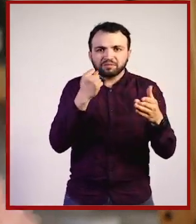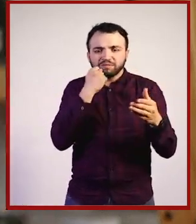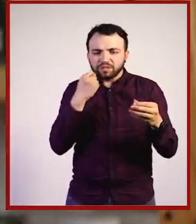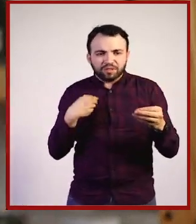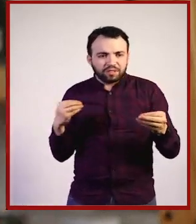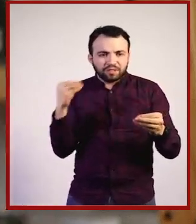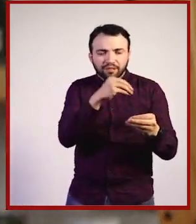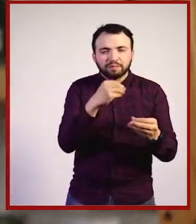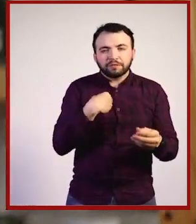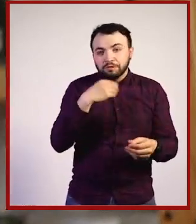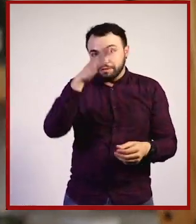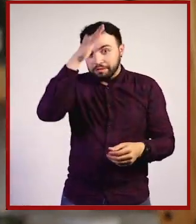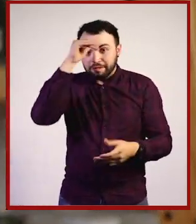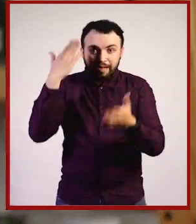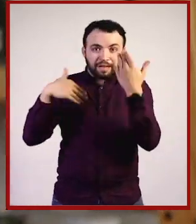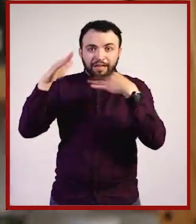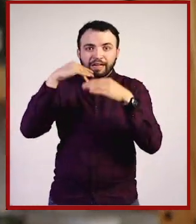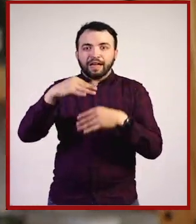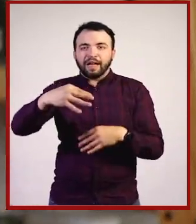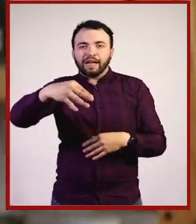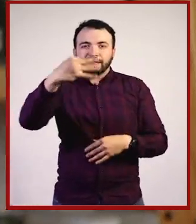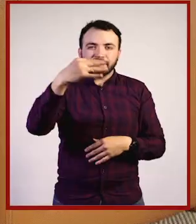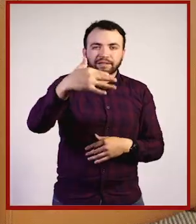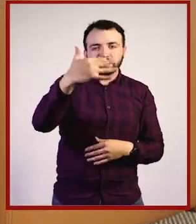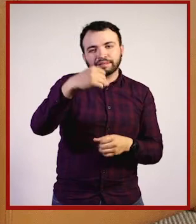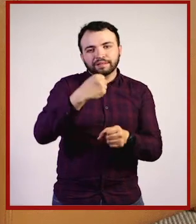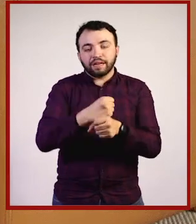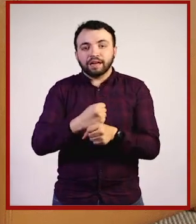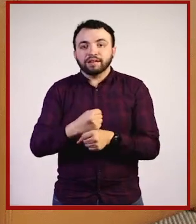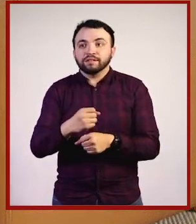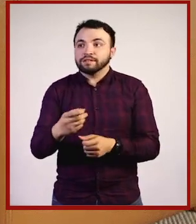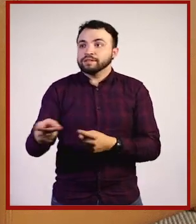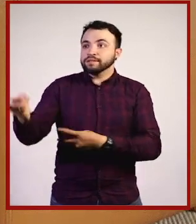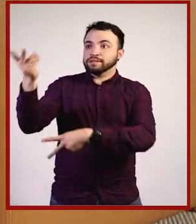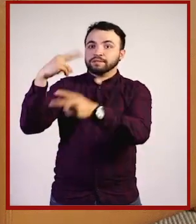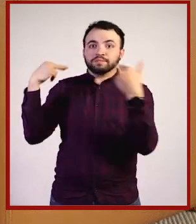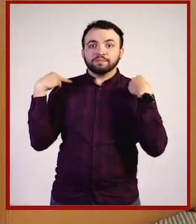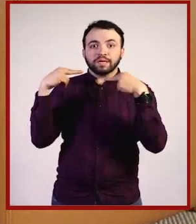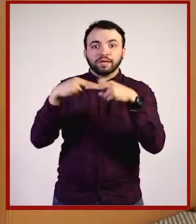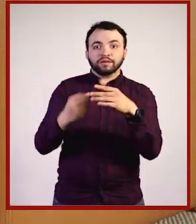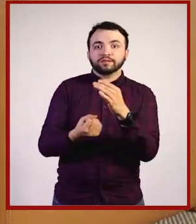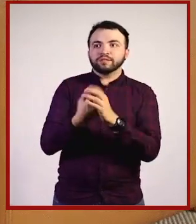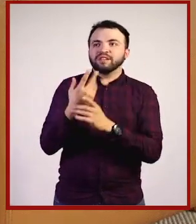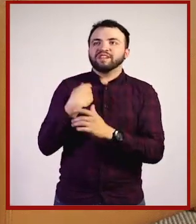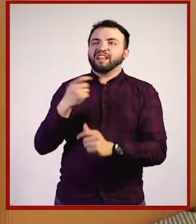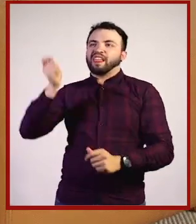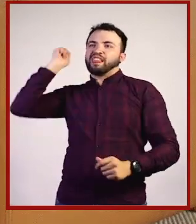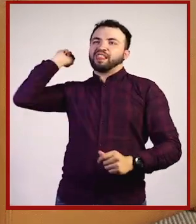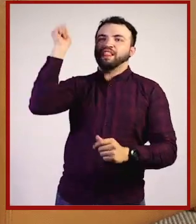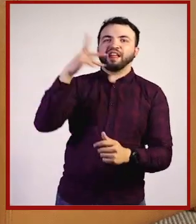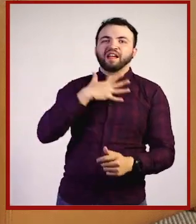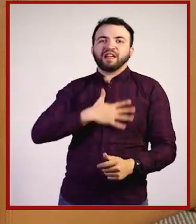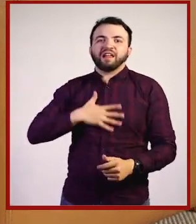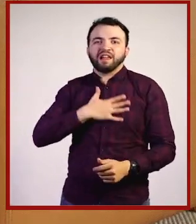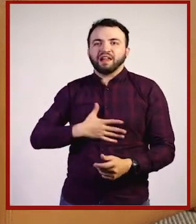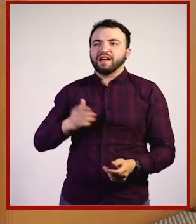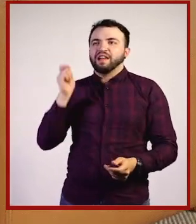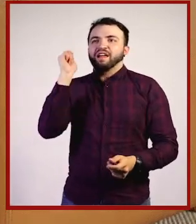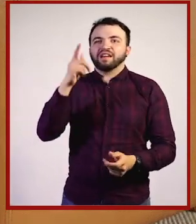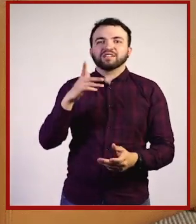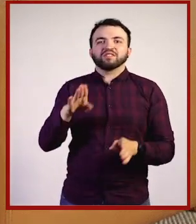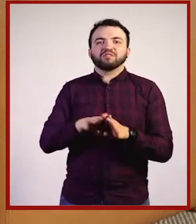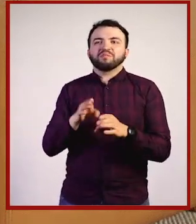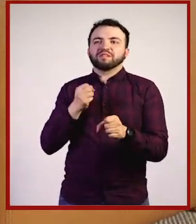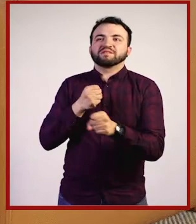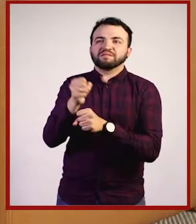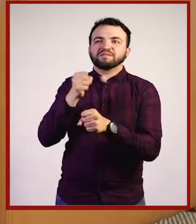llega un nuevo maestro y le aventamos avioncitos de papel, y no queremos oírlos, y le queremos tomar la medida, y a ver si nos puede mantener